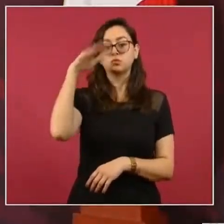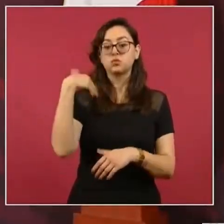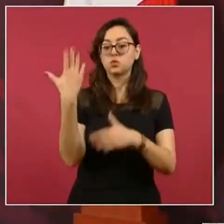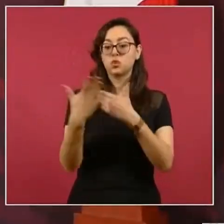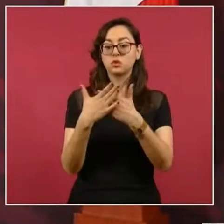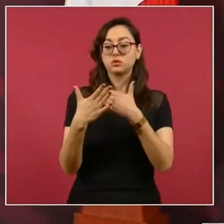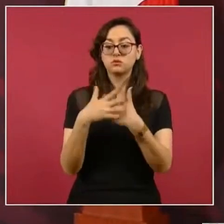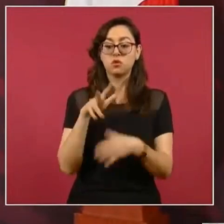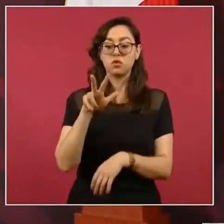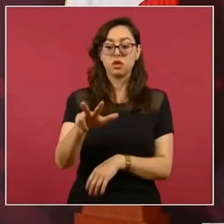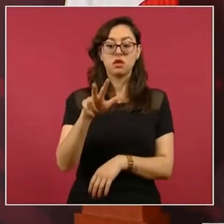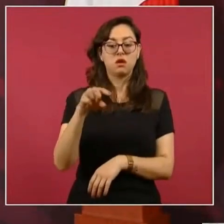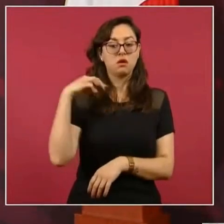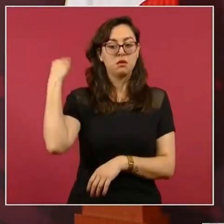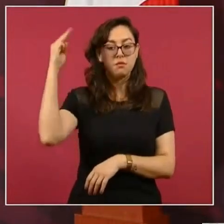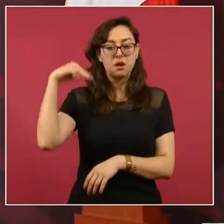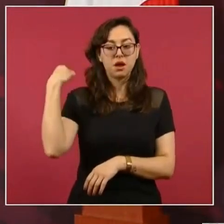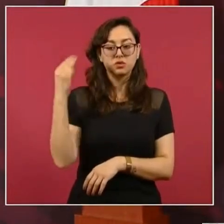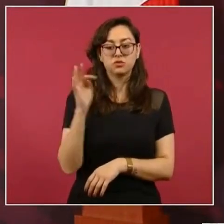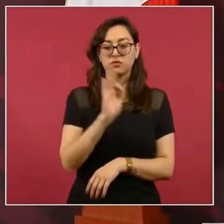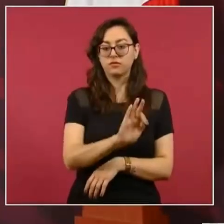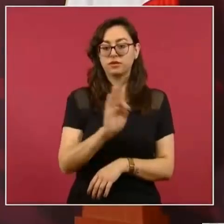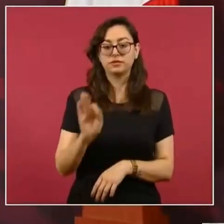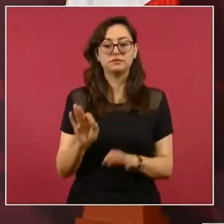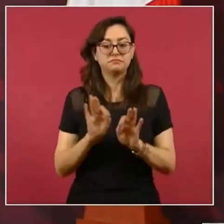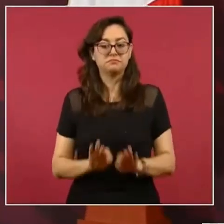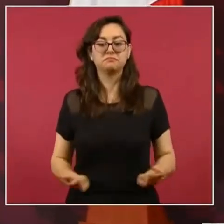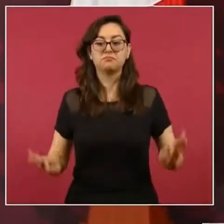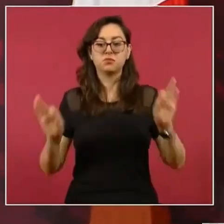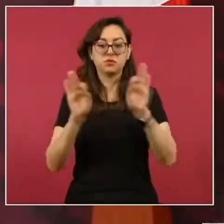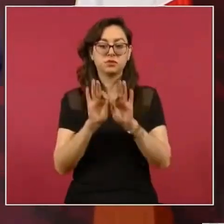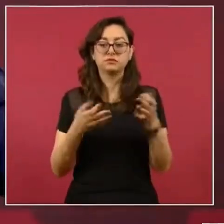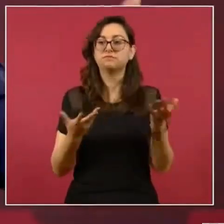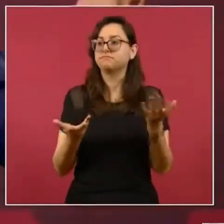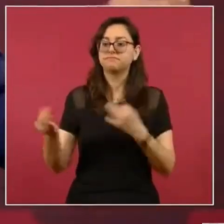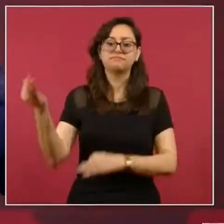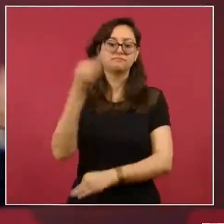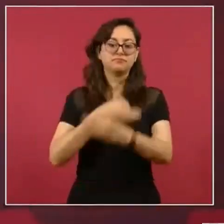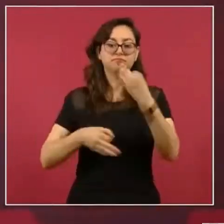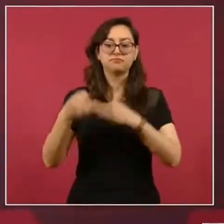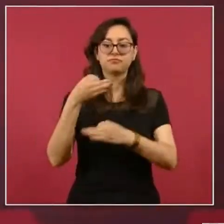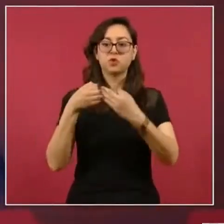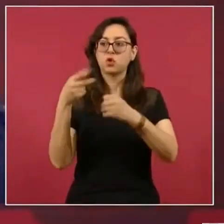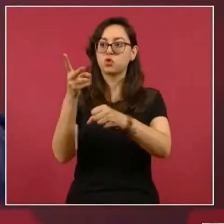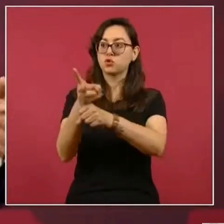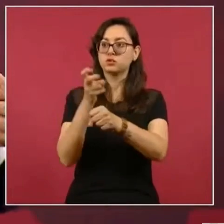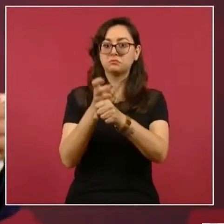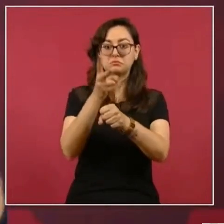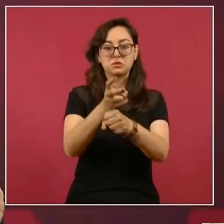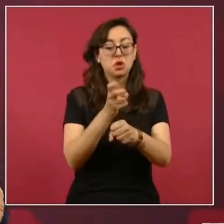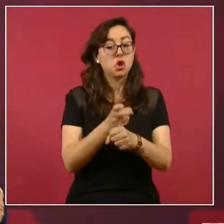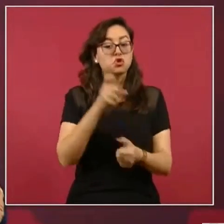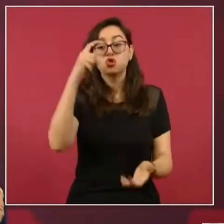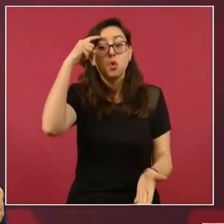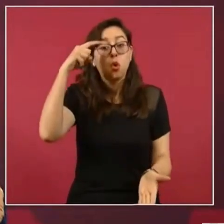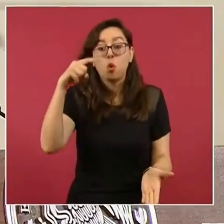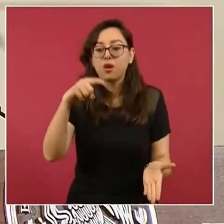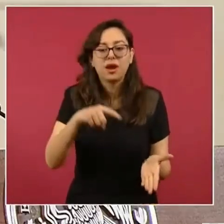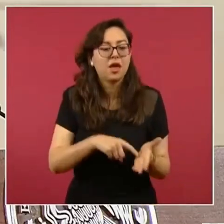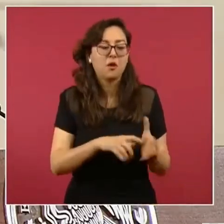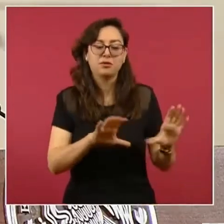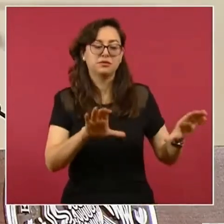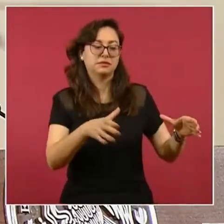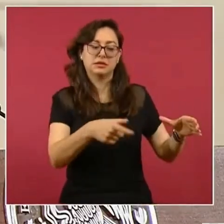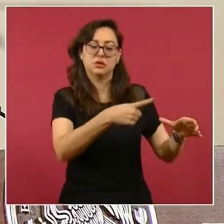importante y están invitados todos, pero ni modo que los conservadores vayan a estar con